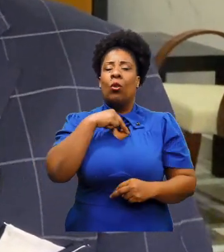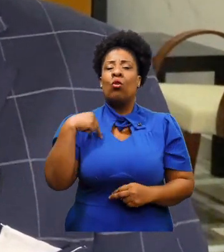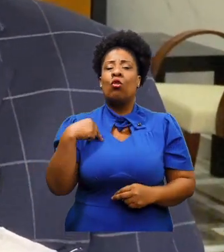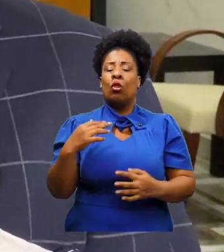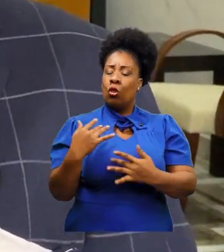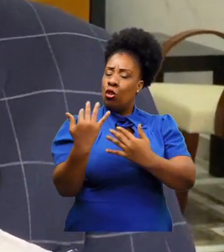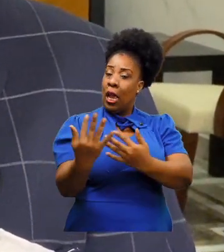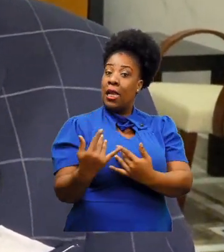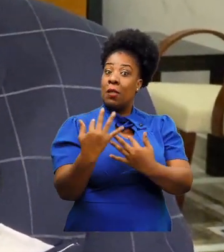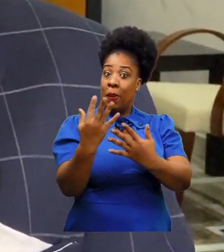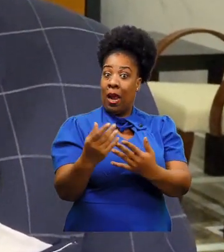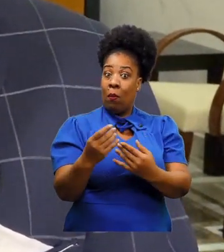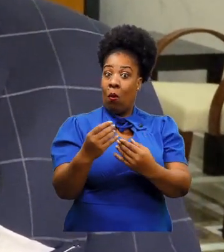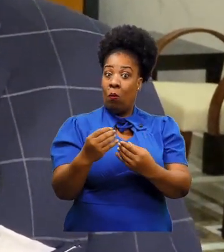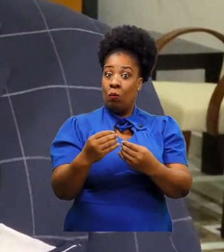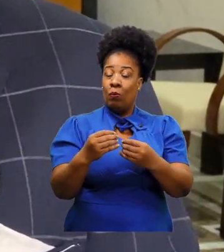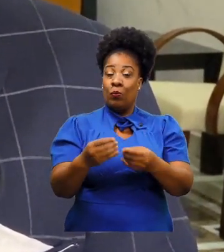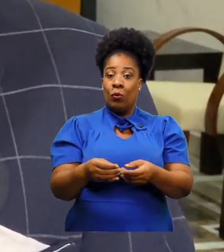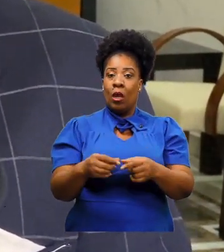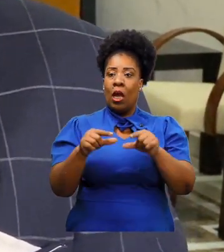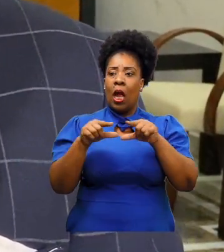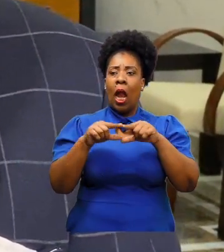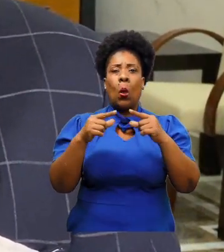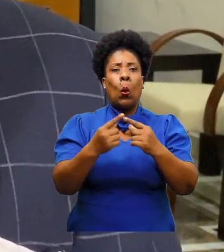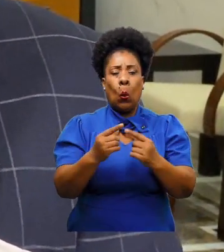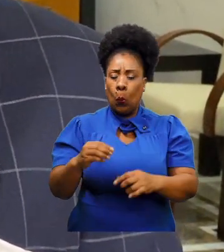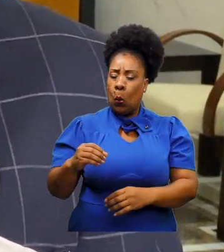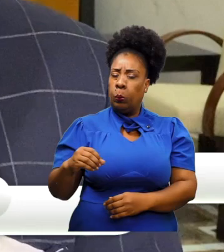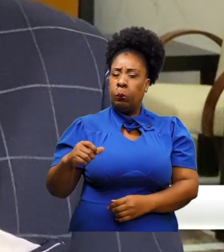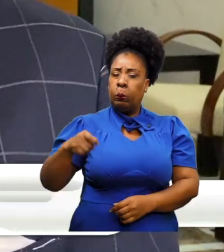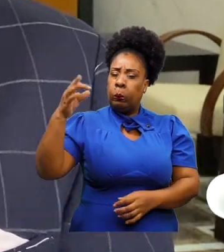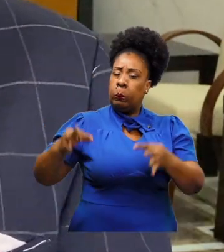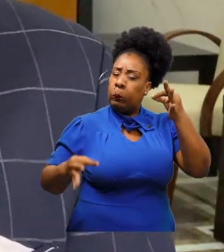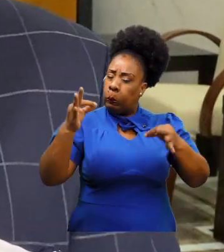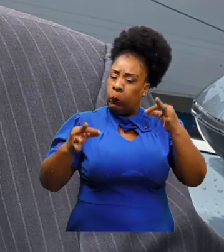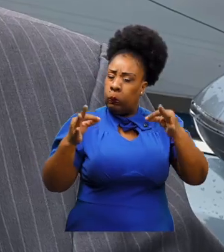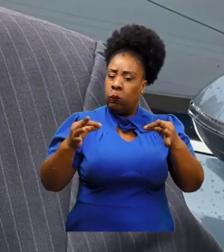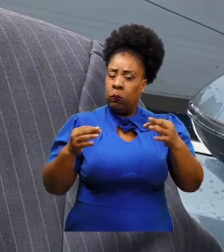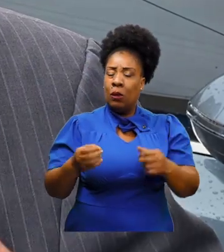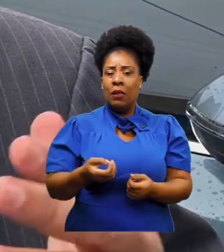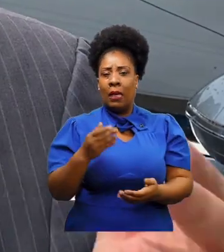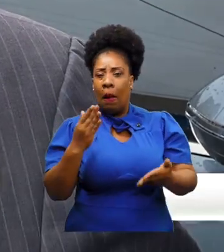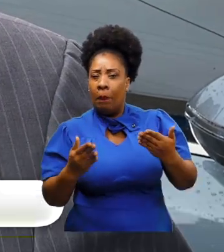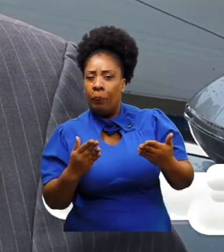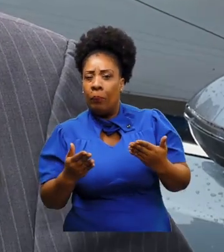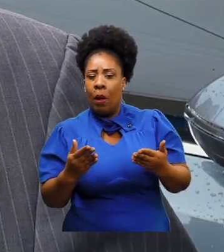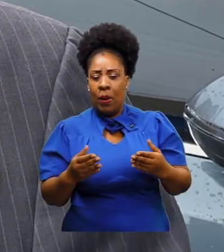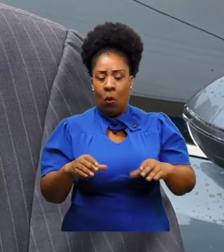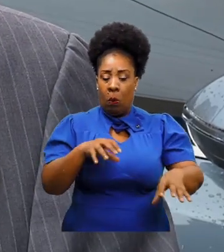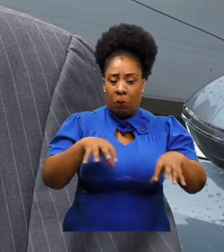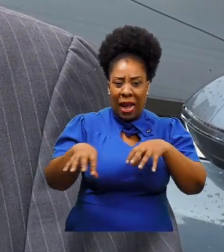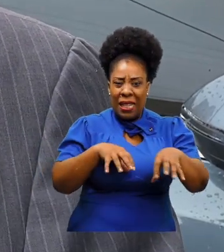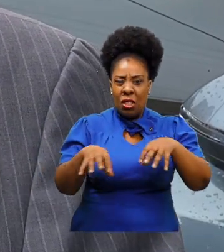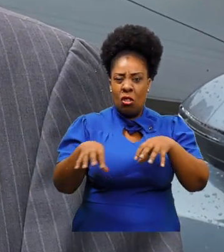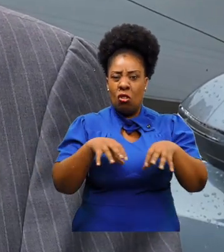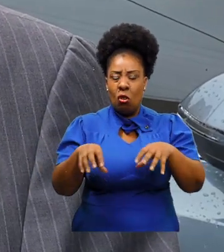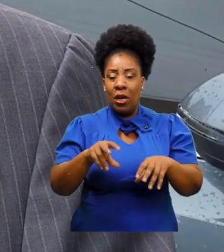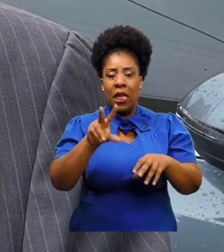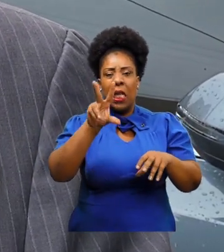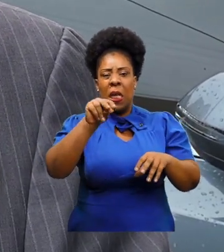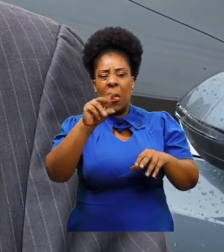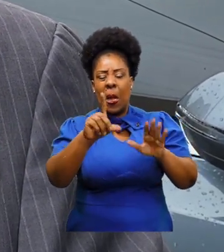nosotros esperemos el fallo de la Corte Suprema con respecto a la inconstitucionalidad. Inclusive han sido cinco acciones de